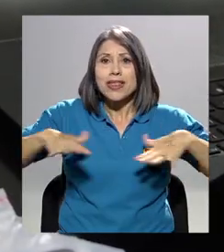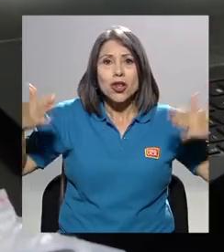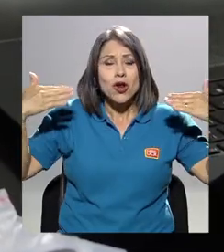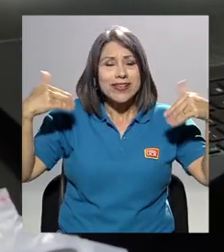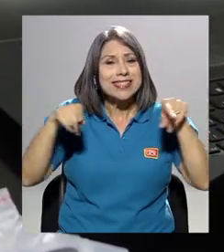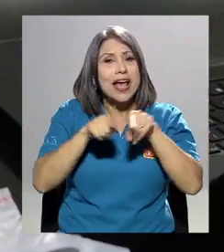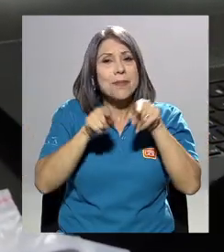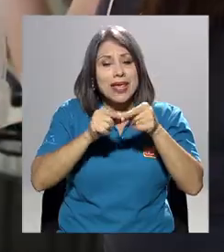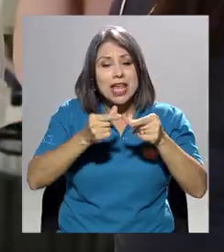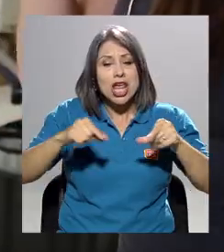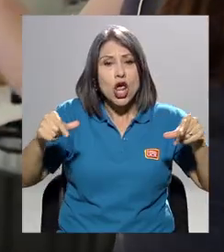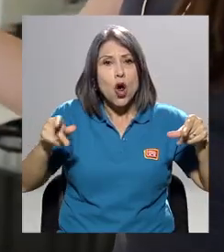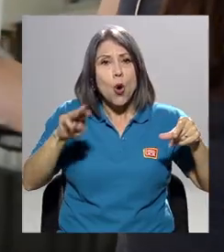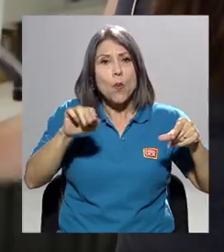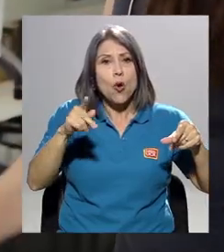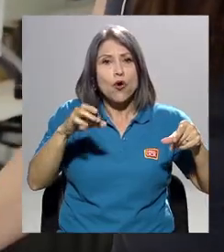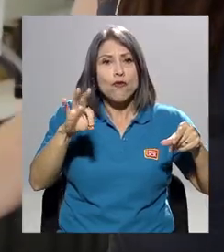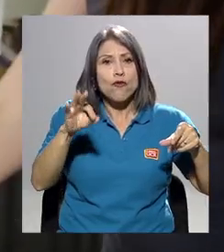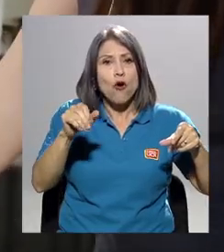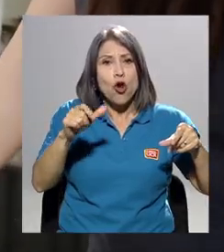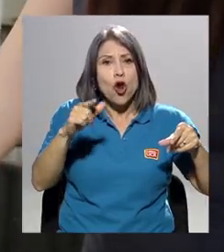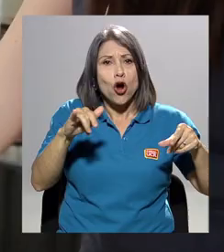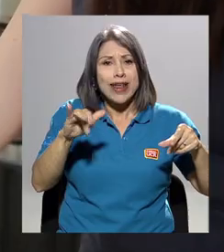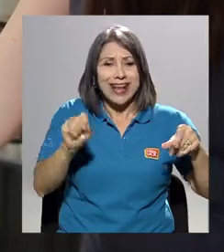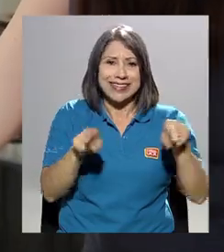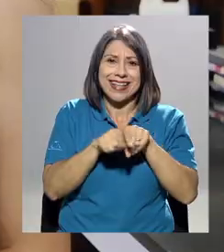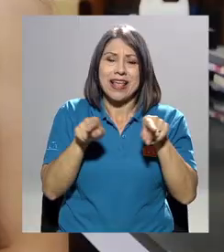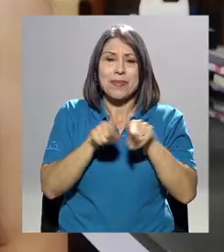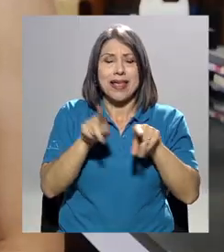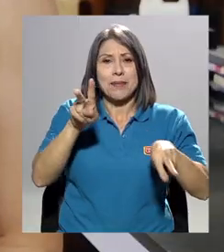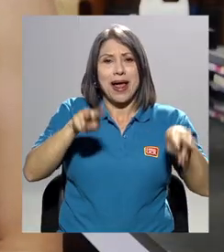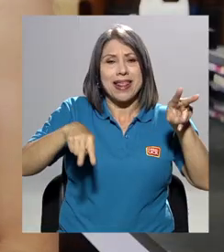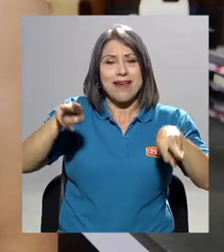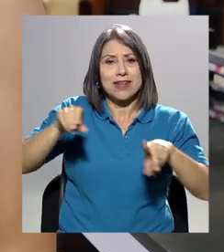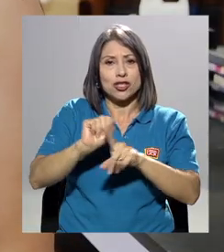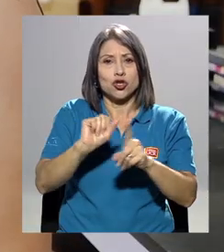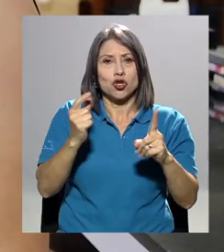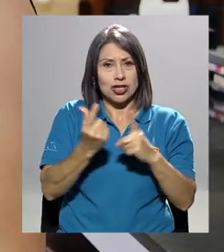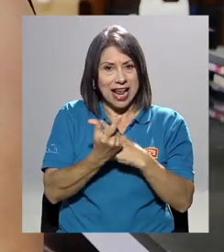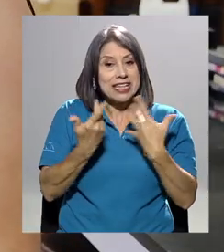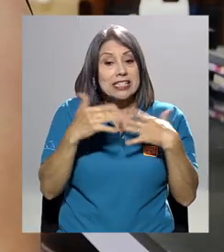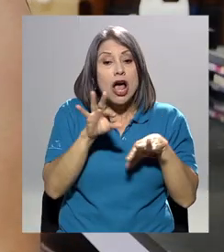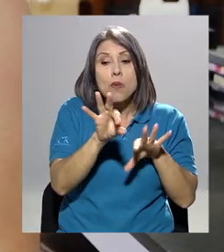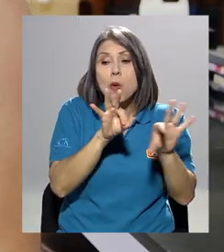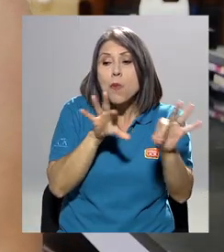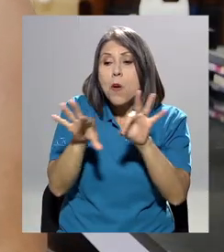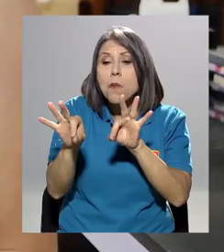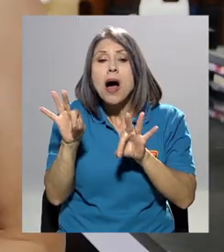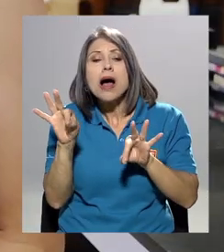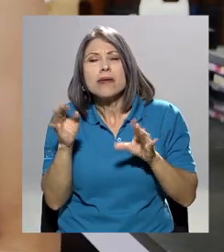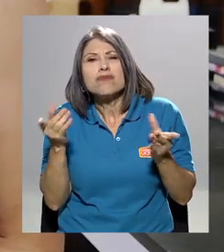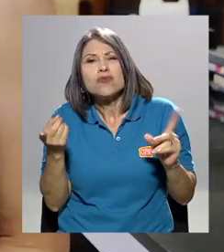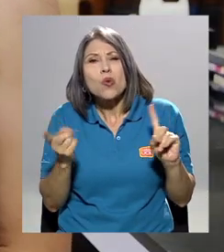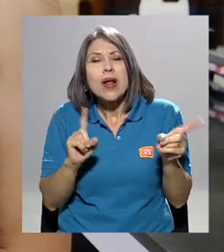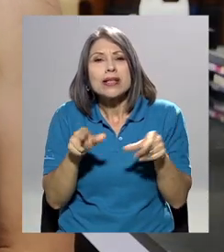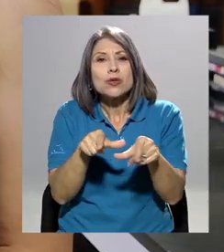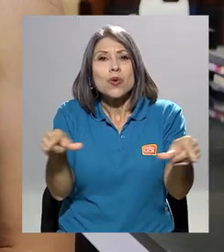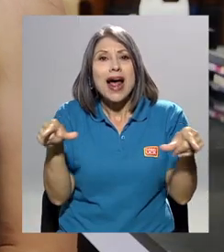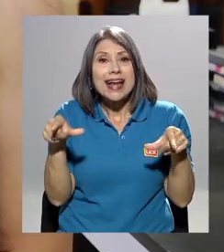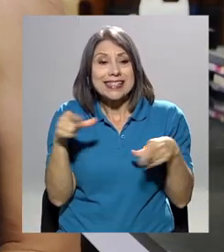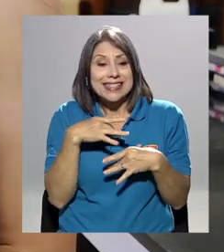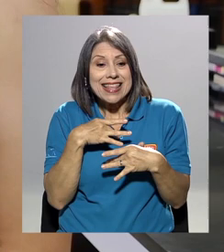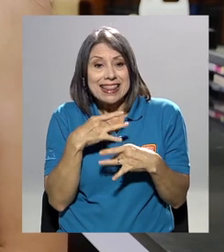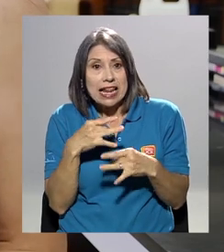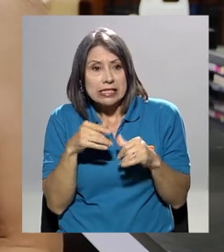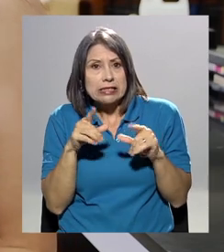y variables sociales. A partir de ahí, definimos las zonas de interés a monitorear y seleccionar